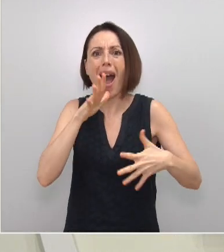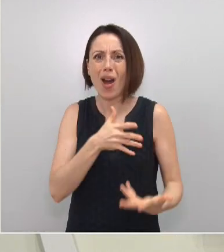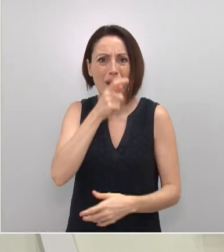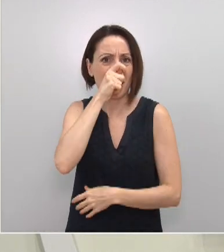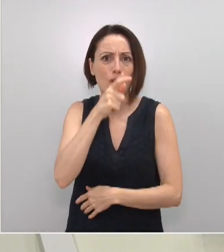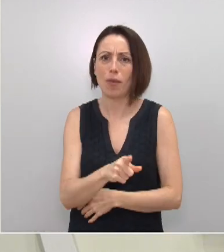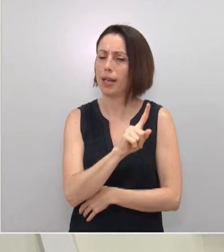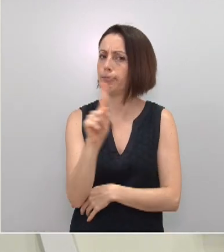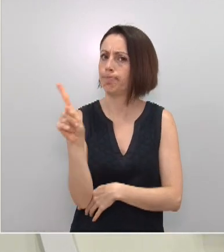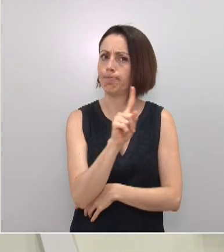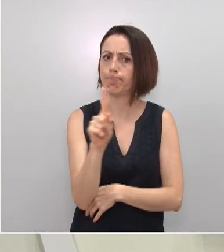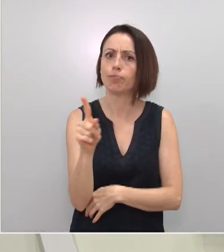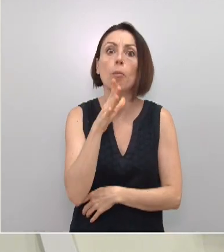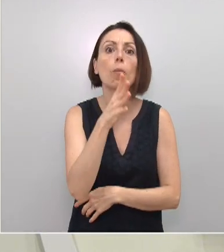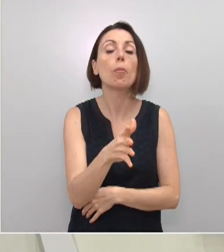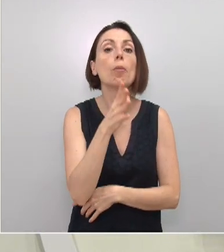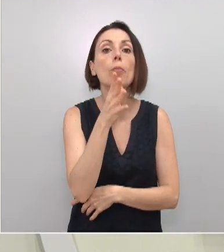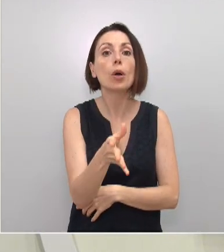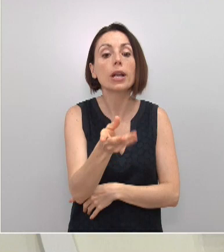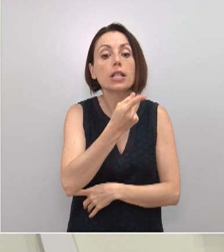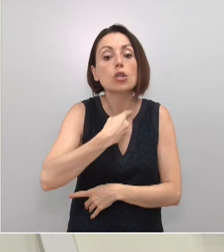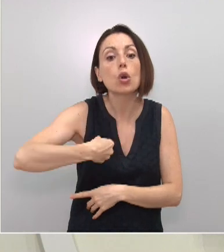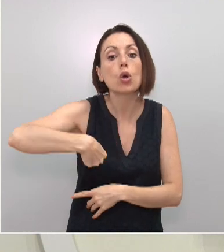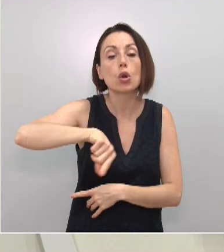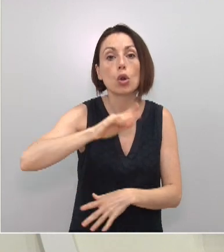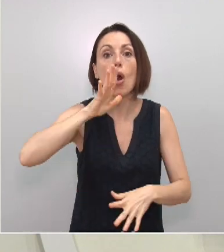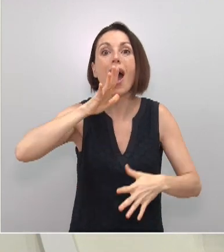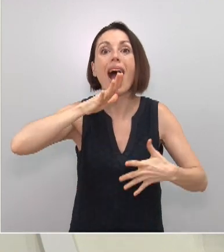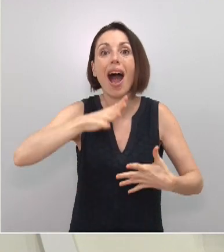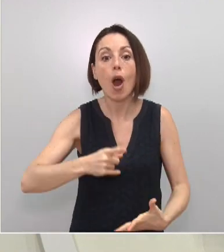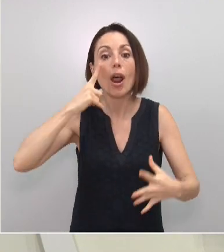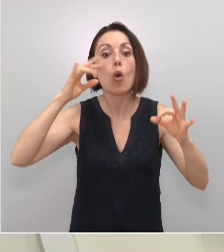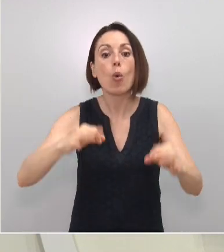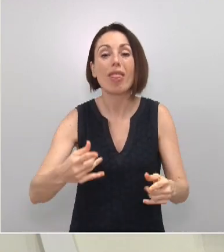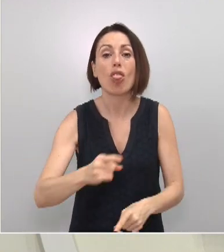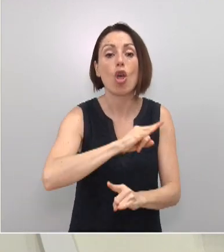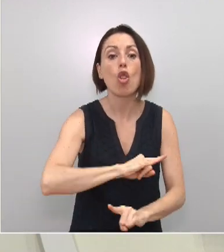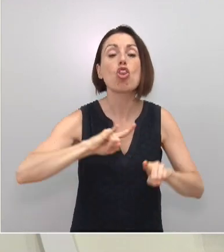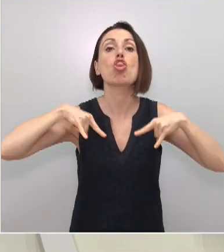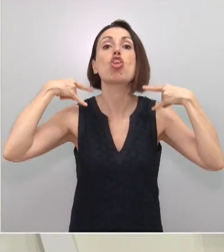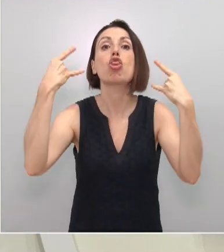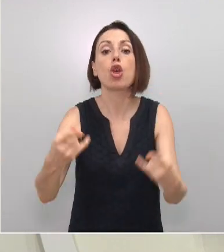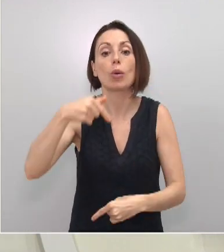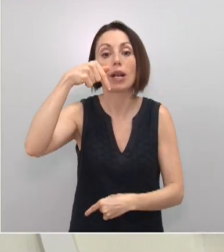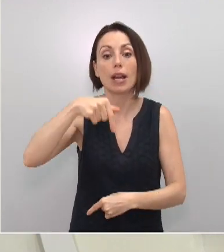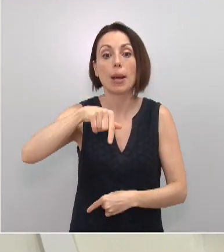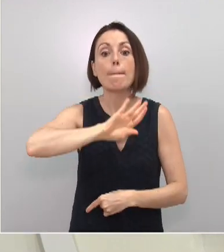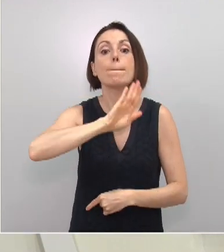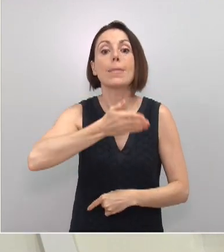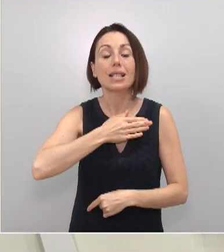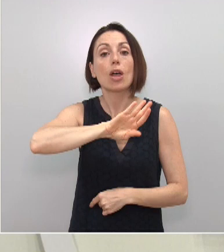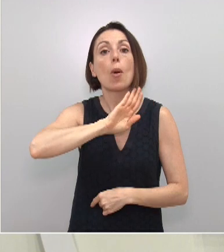sido en balde. Por ello, hemos de extremar la precaución. Este miércoles, pasado mañana,